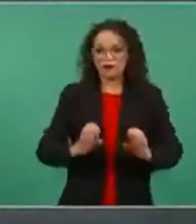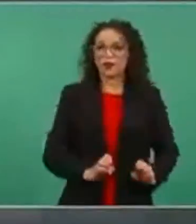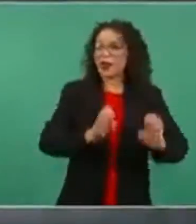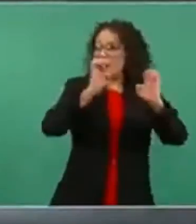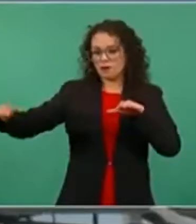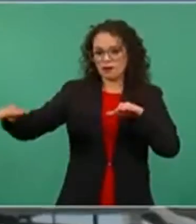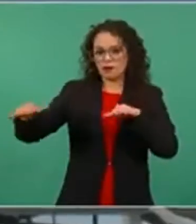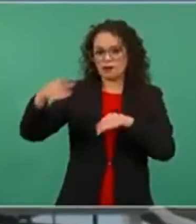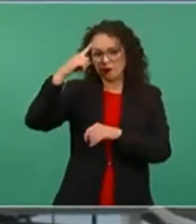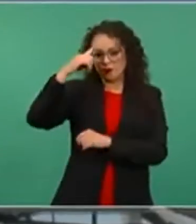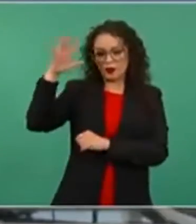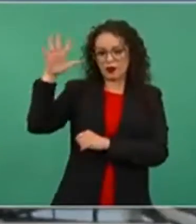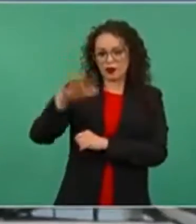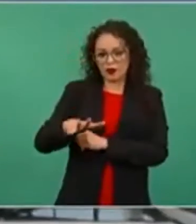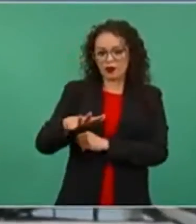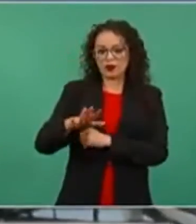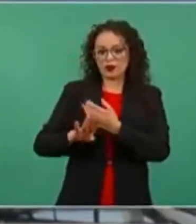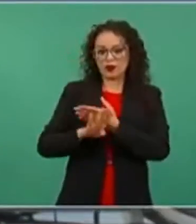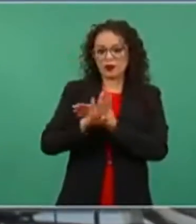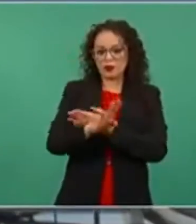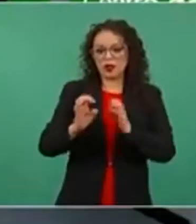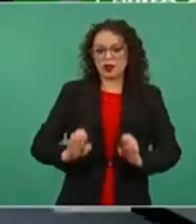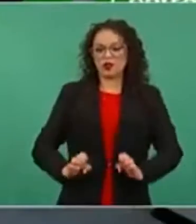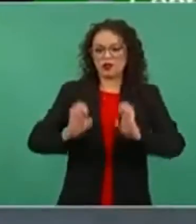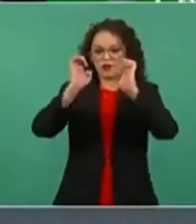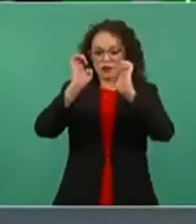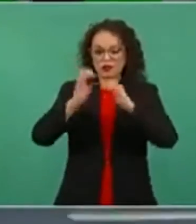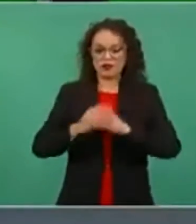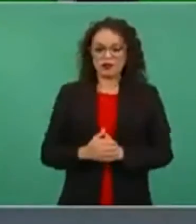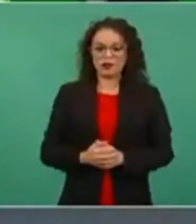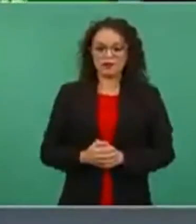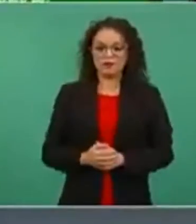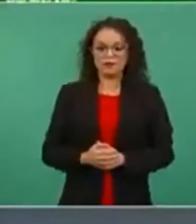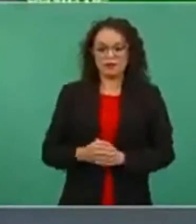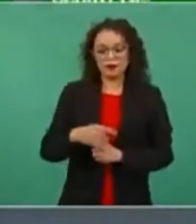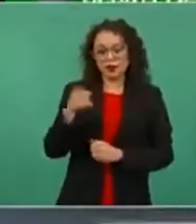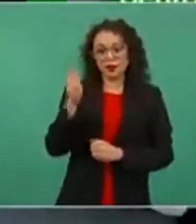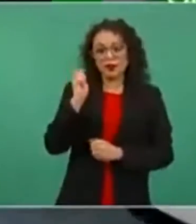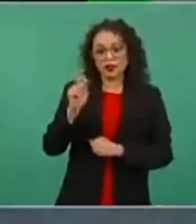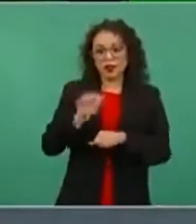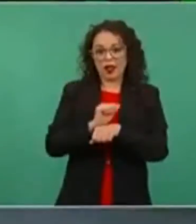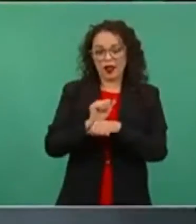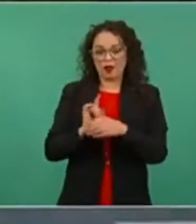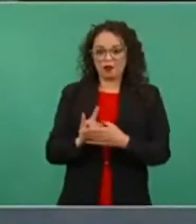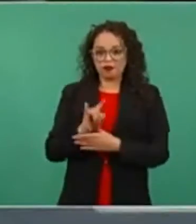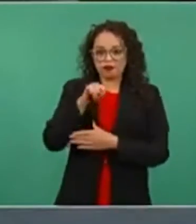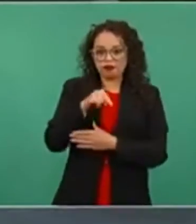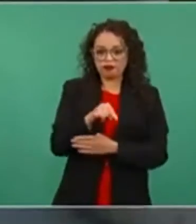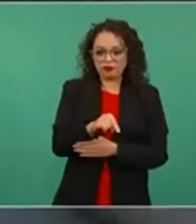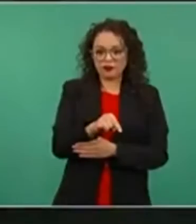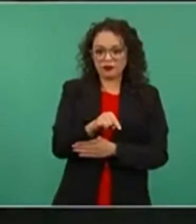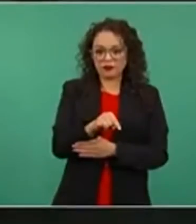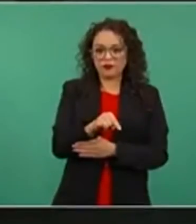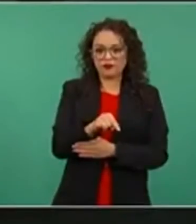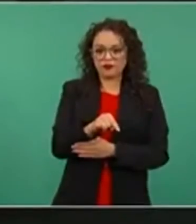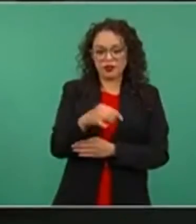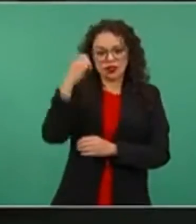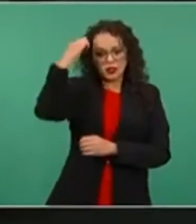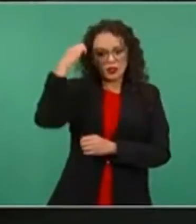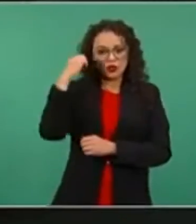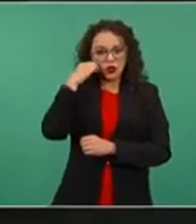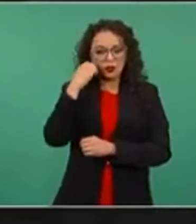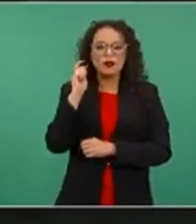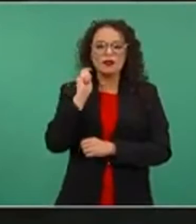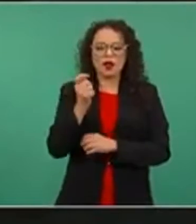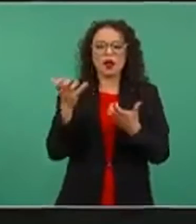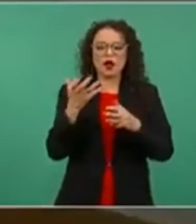concluyendo En cuanto a los trabajos del Aeropuerto Internacional Felipe Ángeles en Santa Lucía se informó que al 18 de octubre